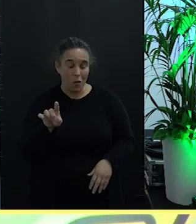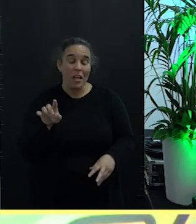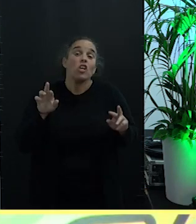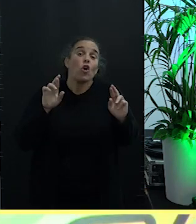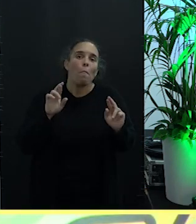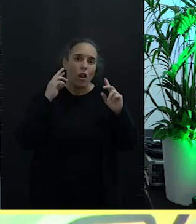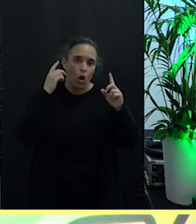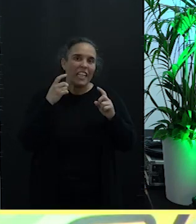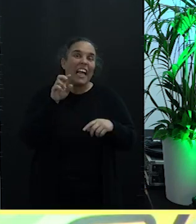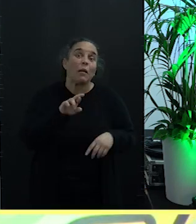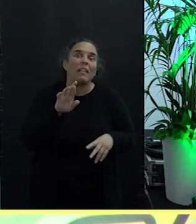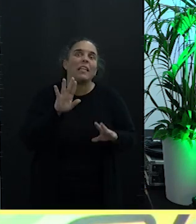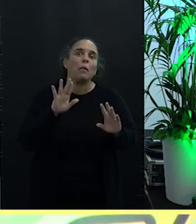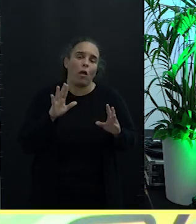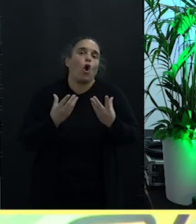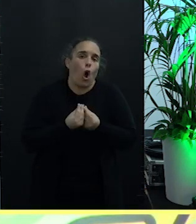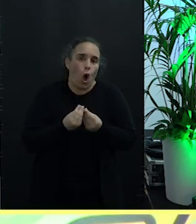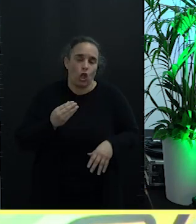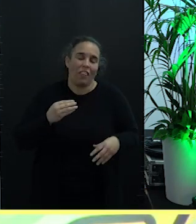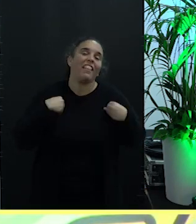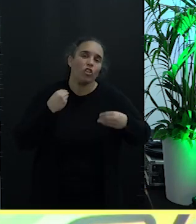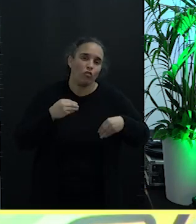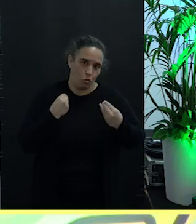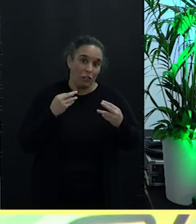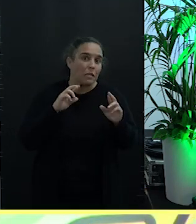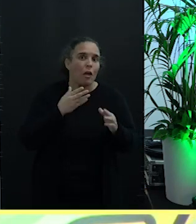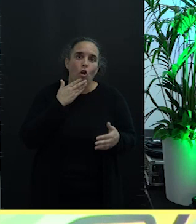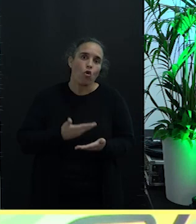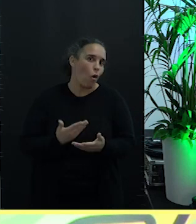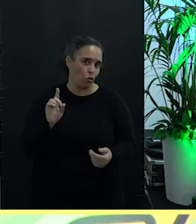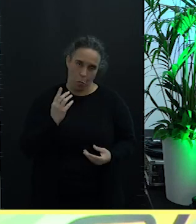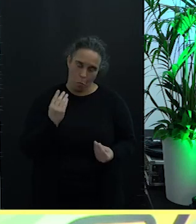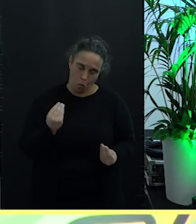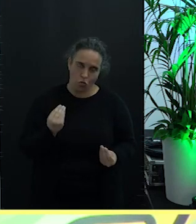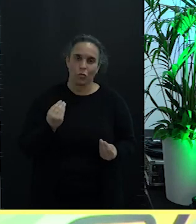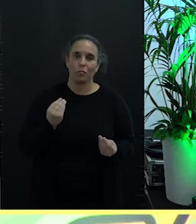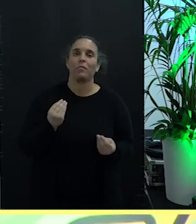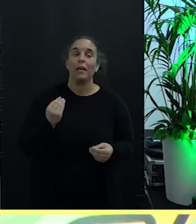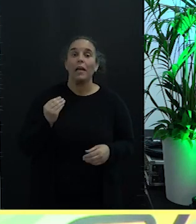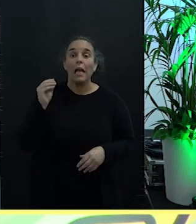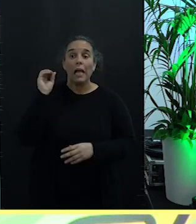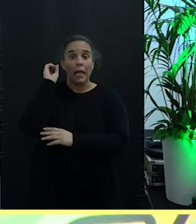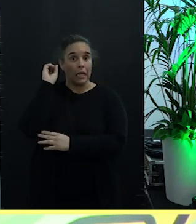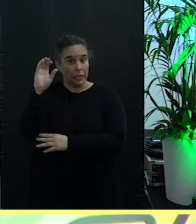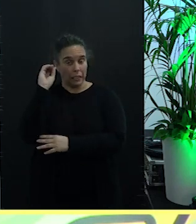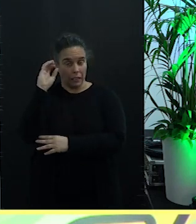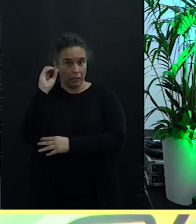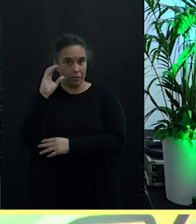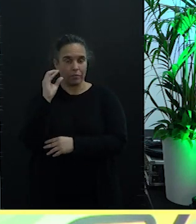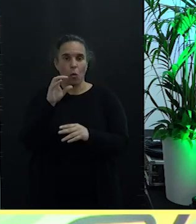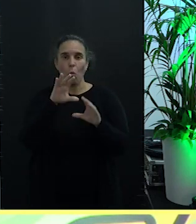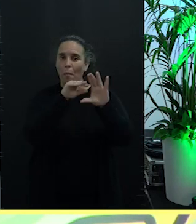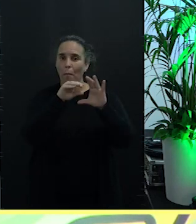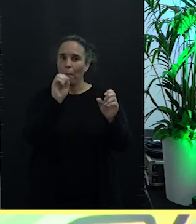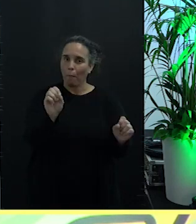disfrute que no aburrirlos mucho. No habrá en esta exposición ni vídeos